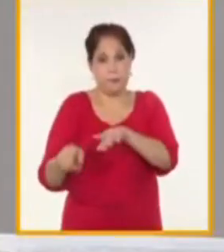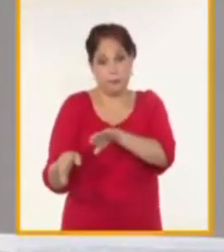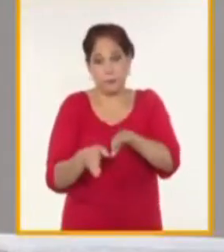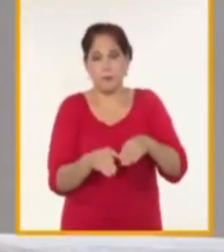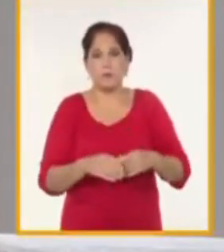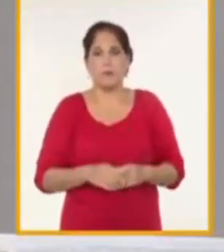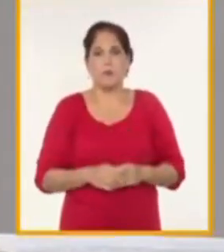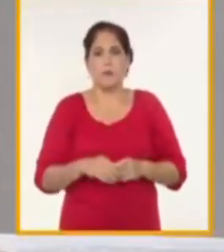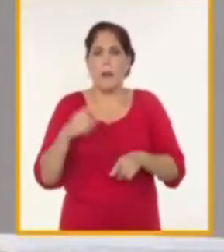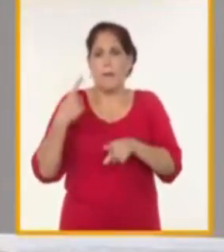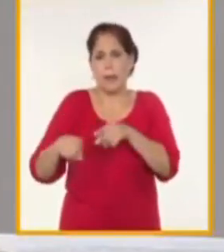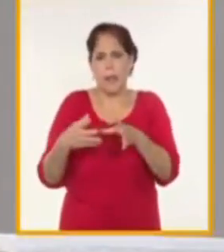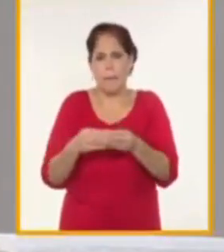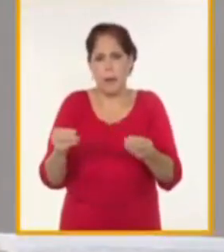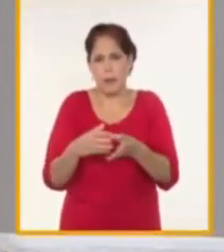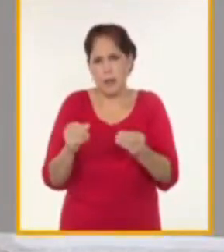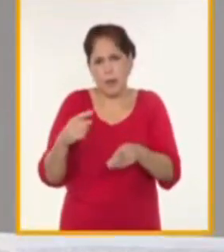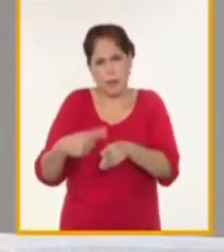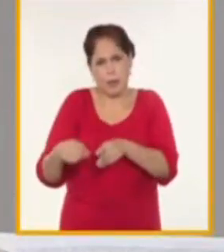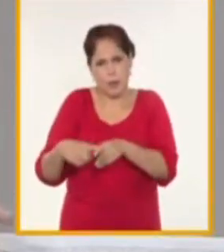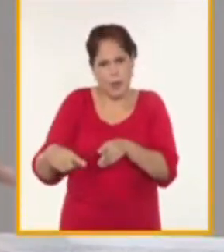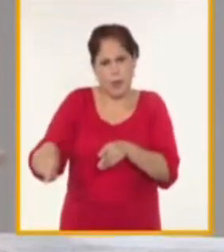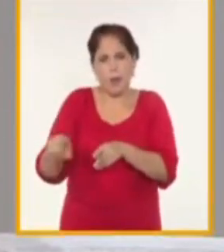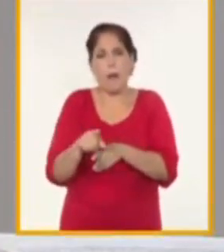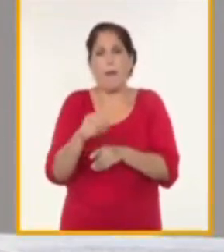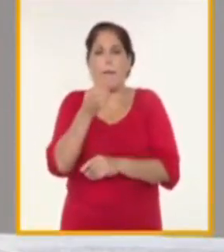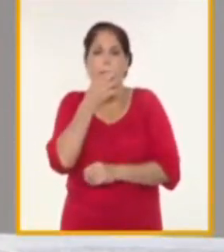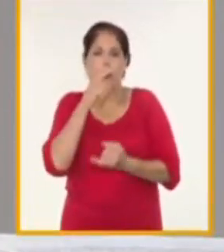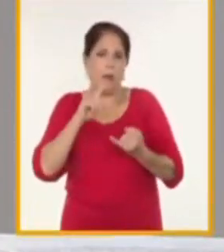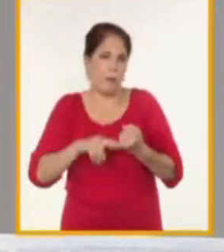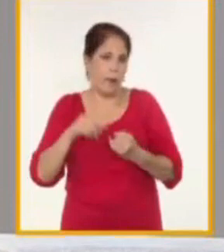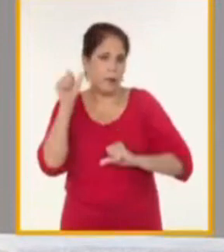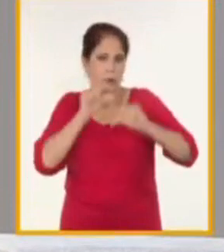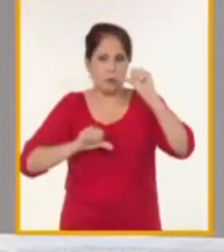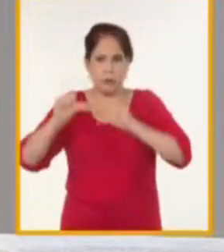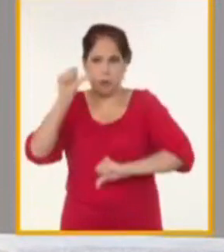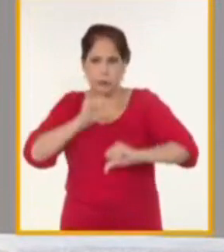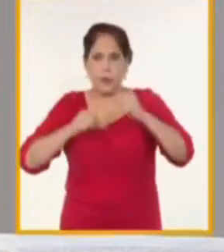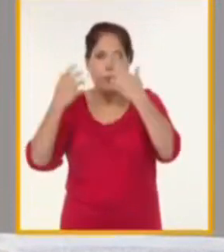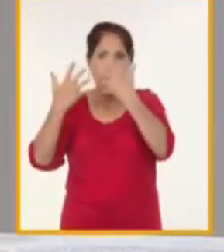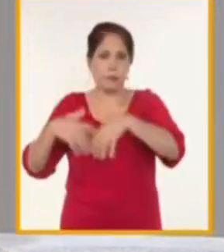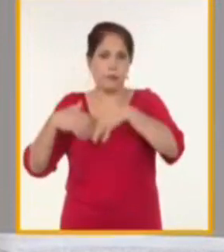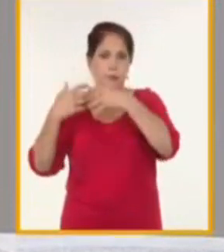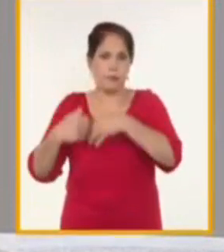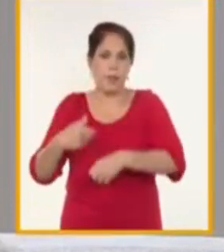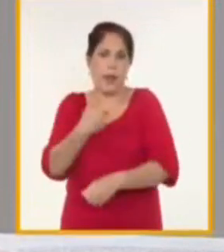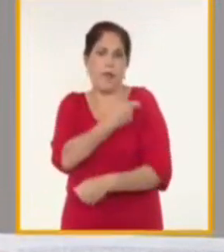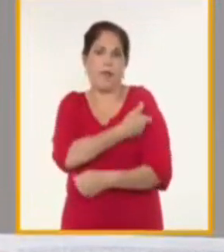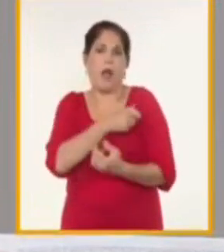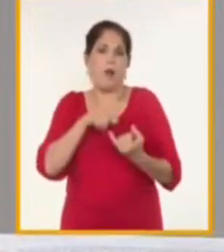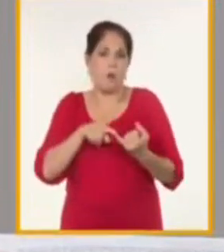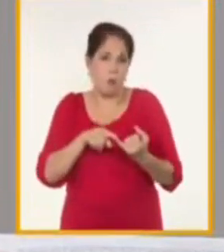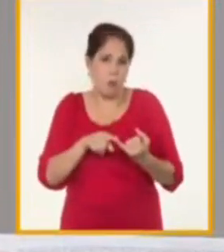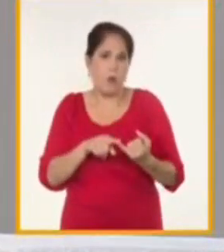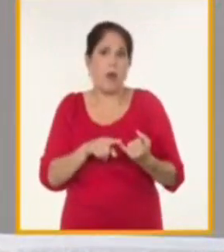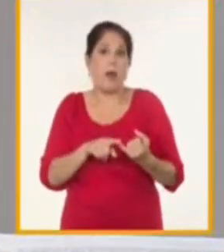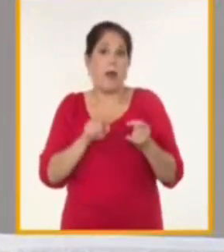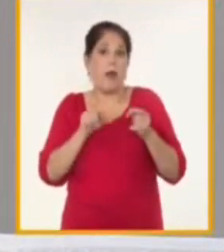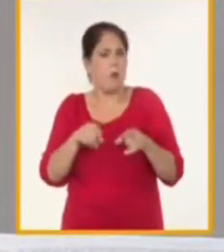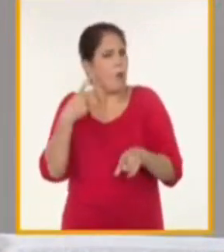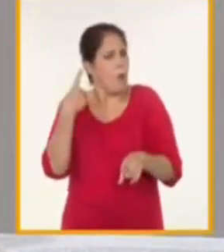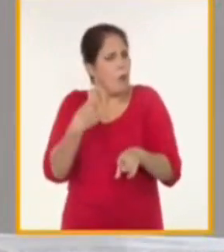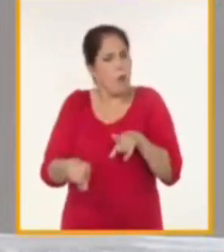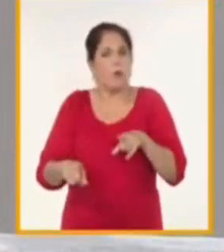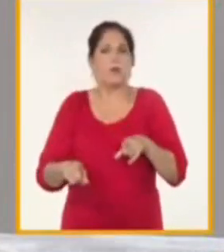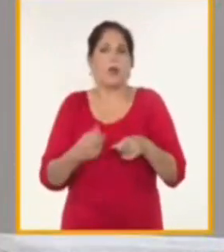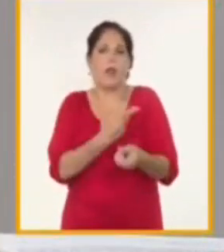operaciones de materias primas de insumos para los medicamentos para la fabricación de las vacunas otro tipo